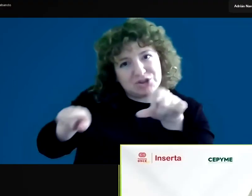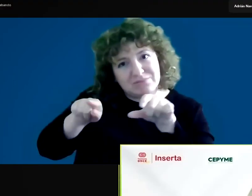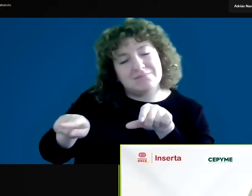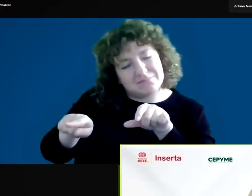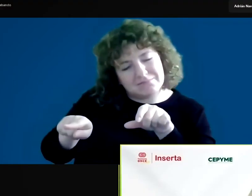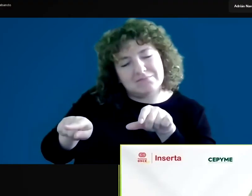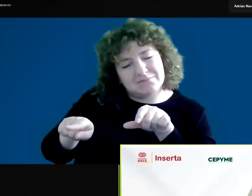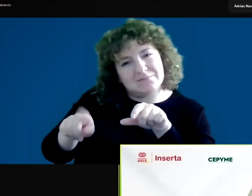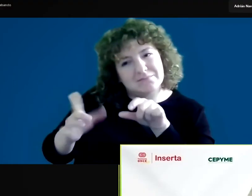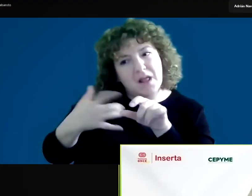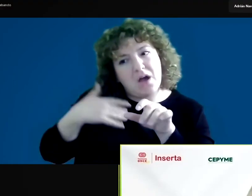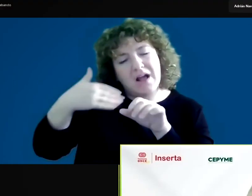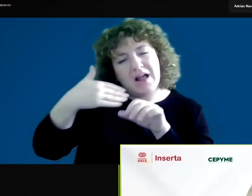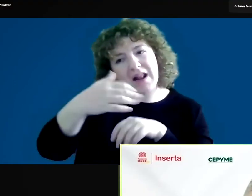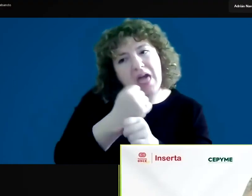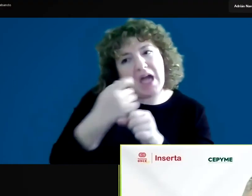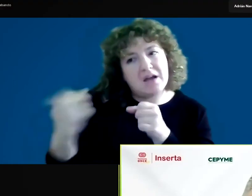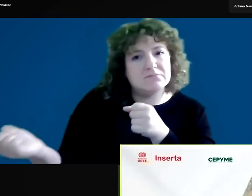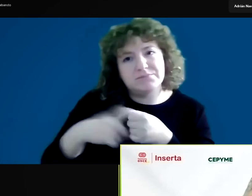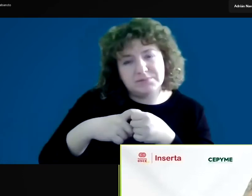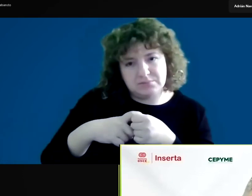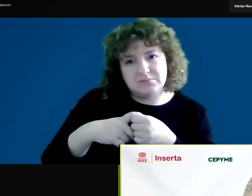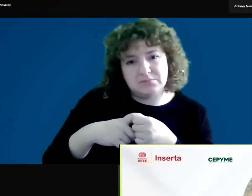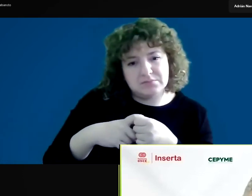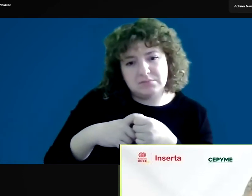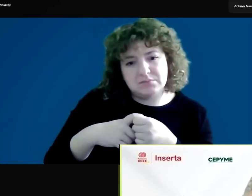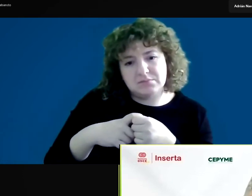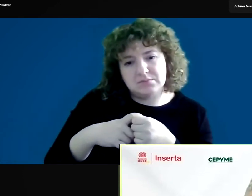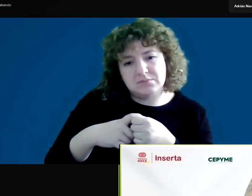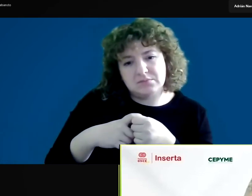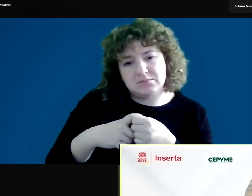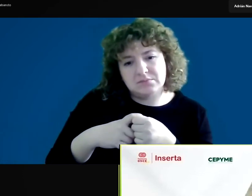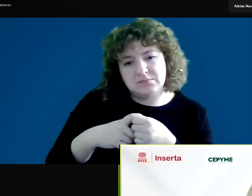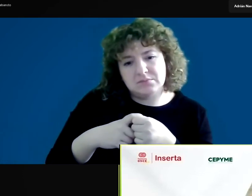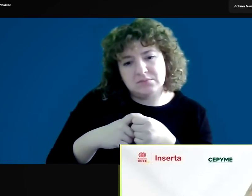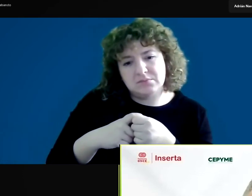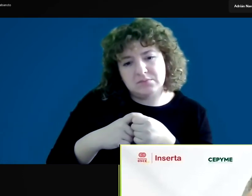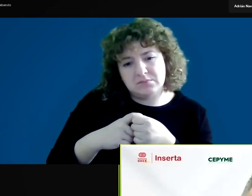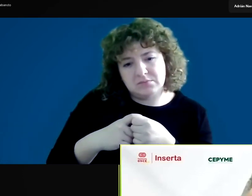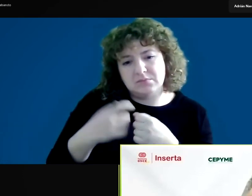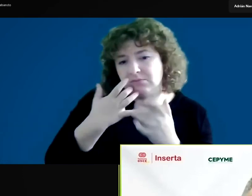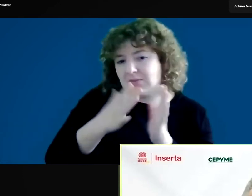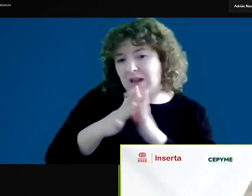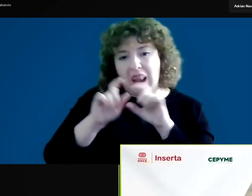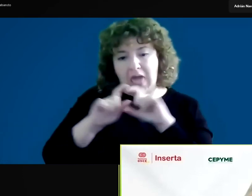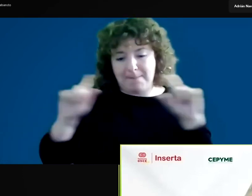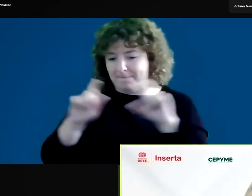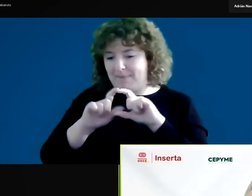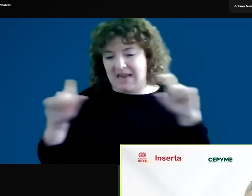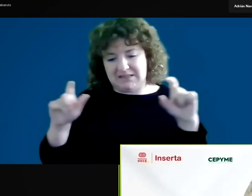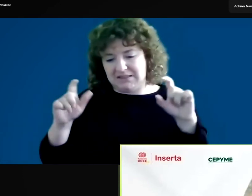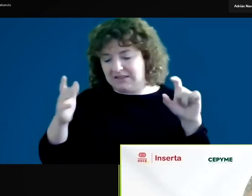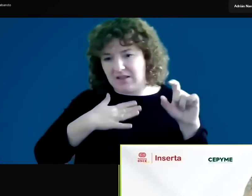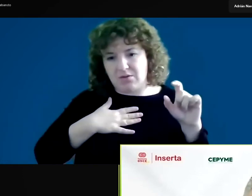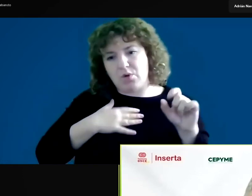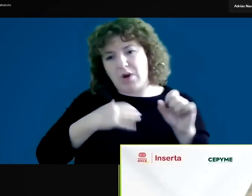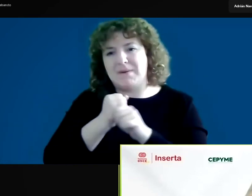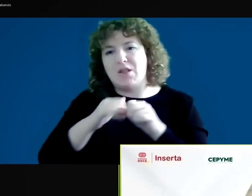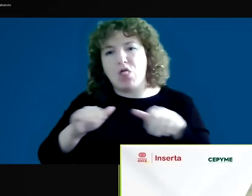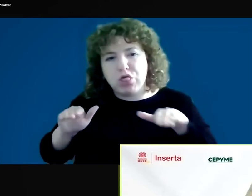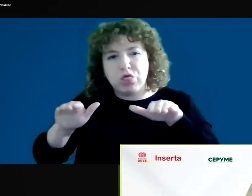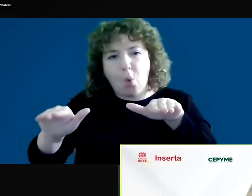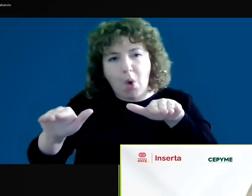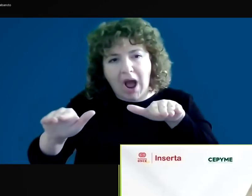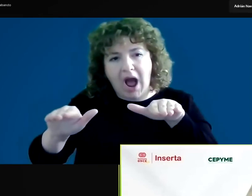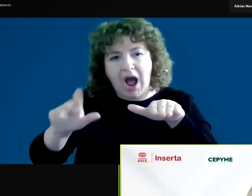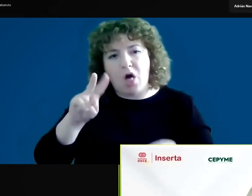lograr su incursión en el mundo laboral a través del principal protagonista de la ecuación, que es la empresa, fomentando la formación dual para personas con